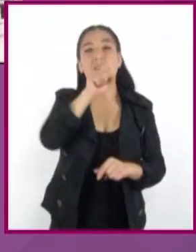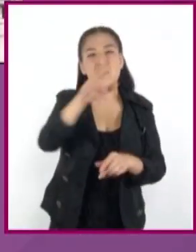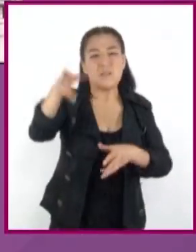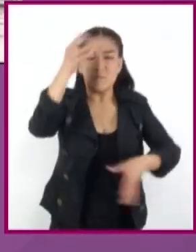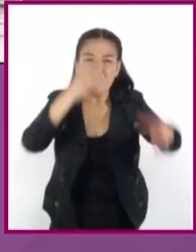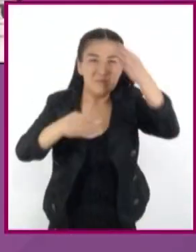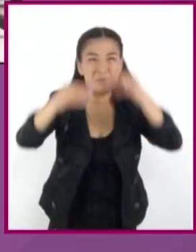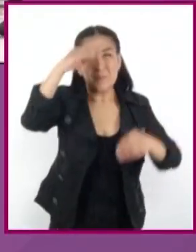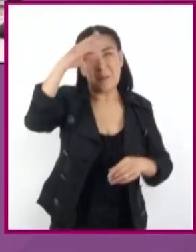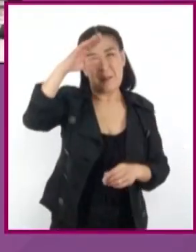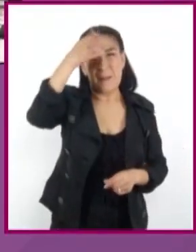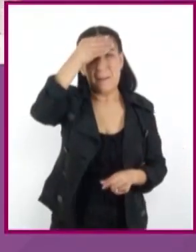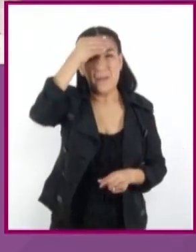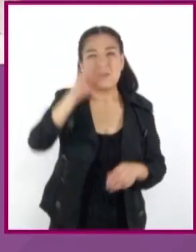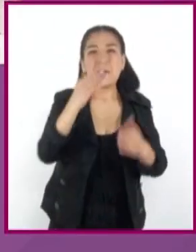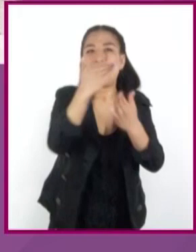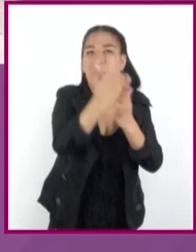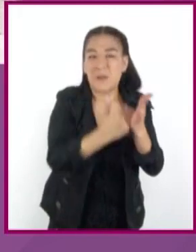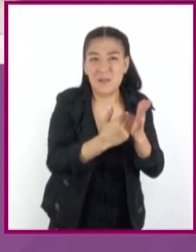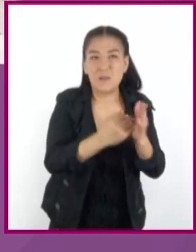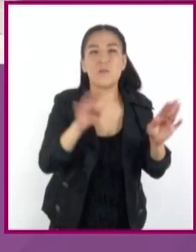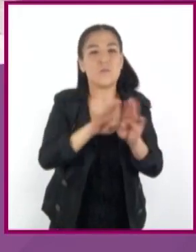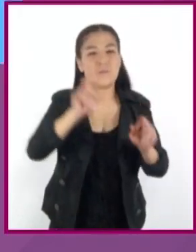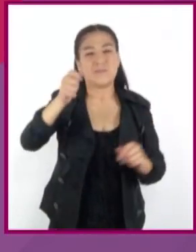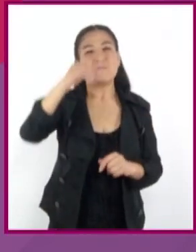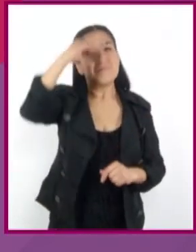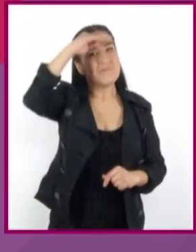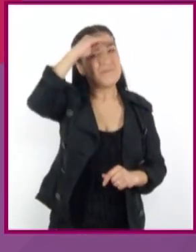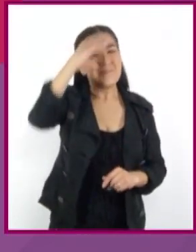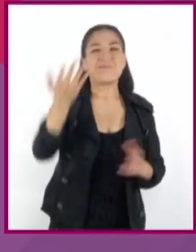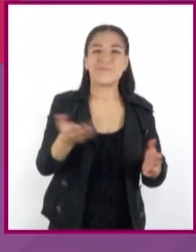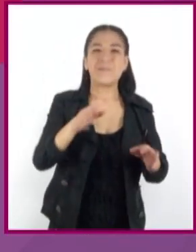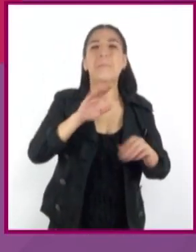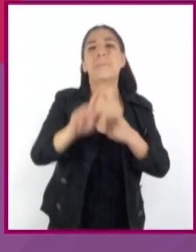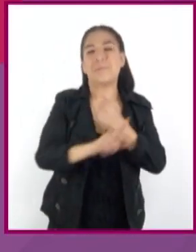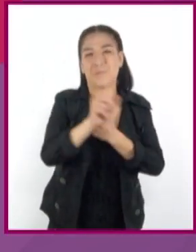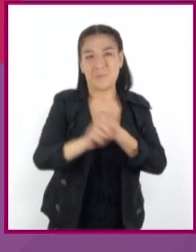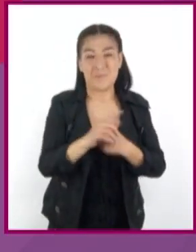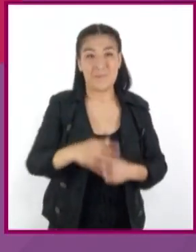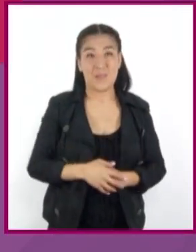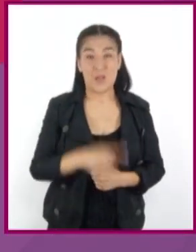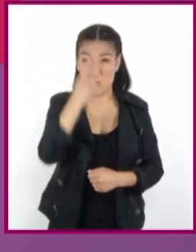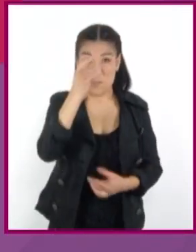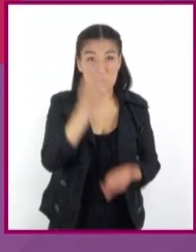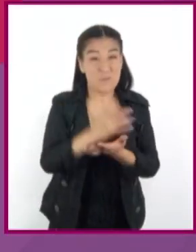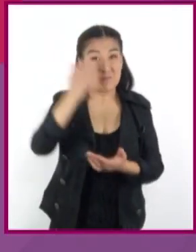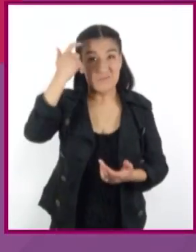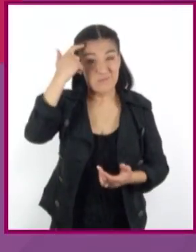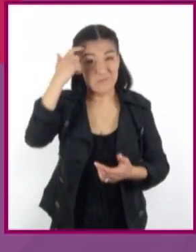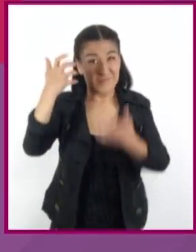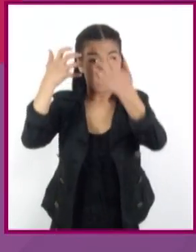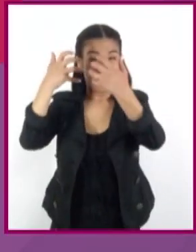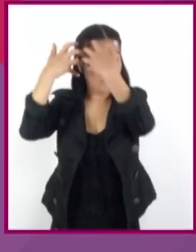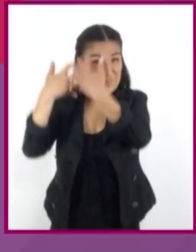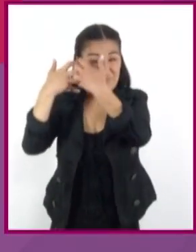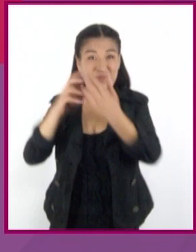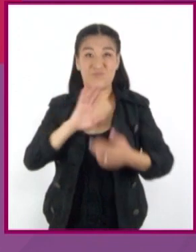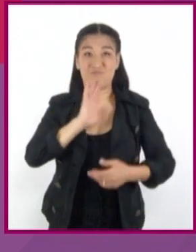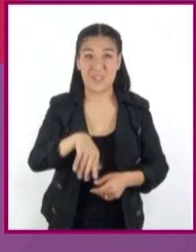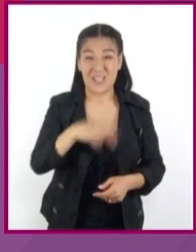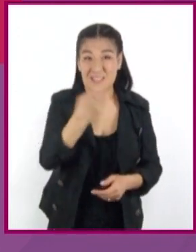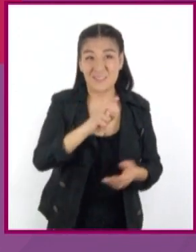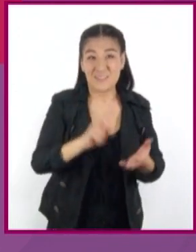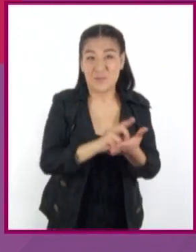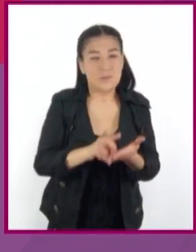limita el crecimiento emocional y la capacidad de pensamiento. Pero no solo el cerebro se ve afectado por las drogas, todo el